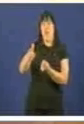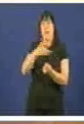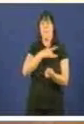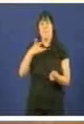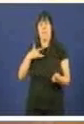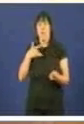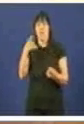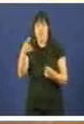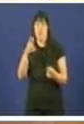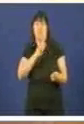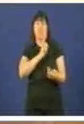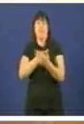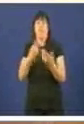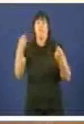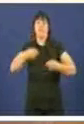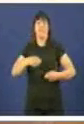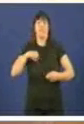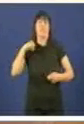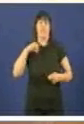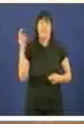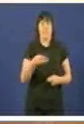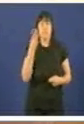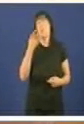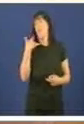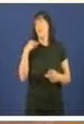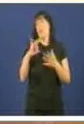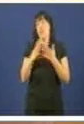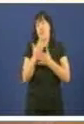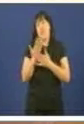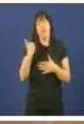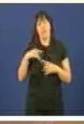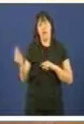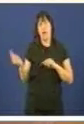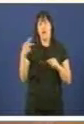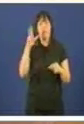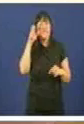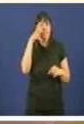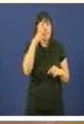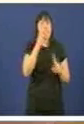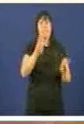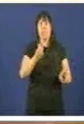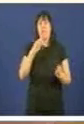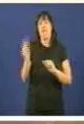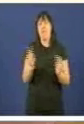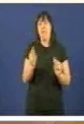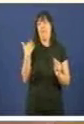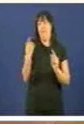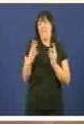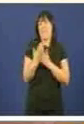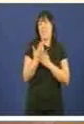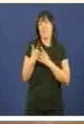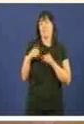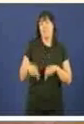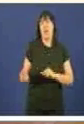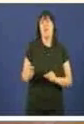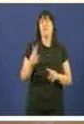PFEIs. Así andamos, hai 15 días, denunciábamos nesta mesma tribuna que vostedes privatizaban